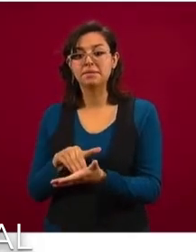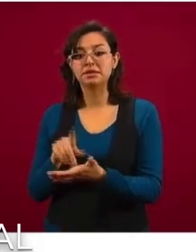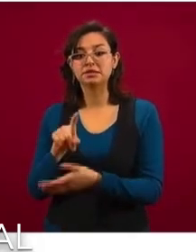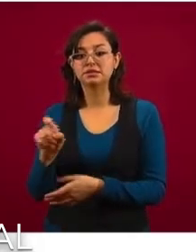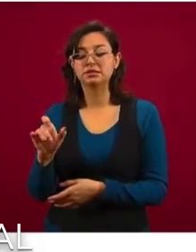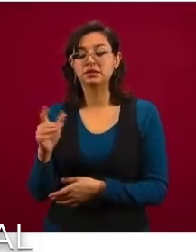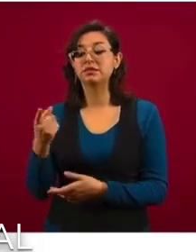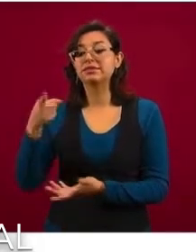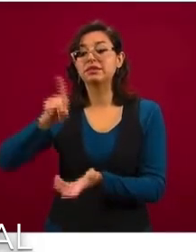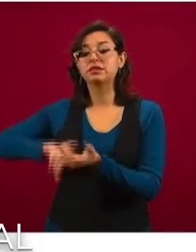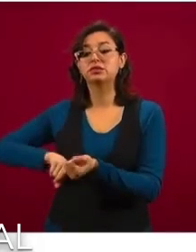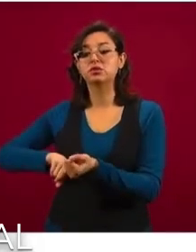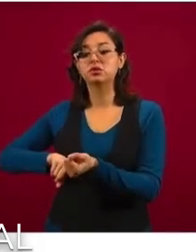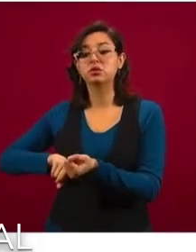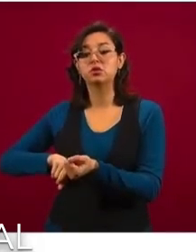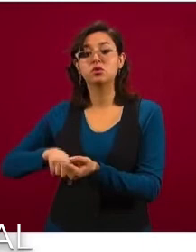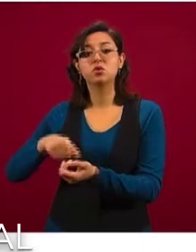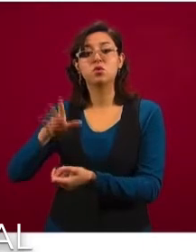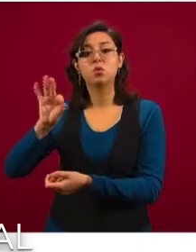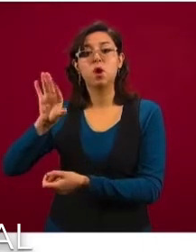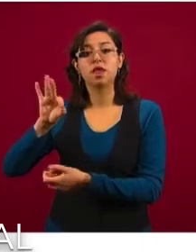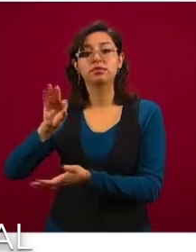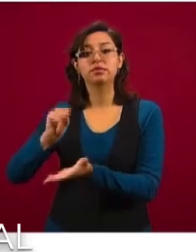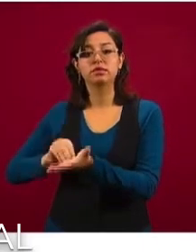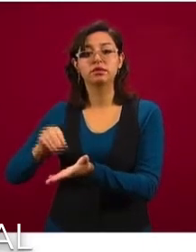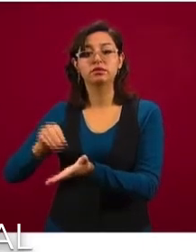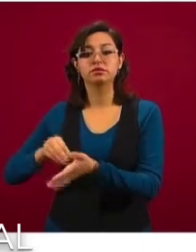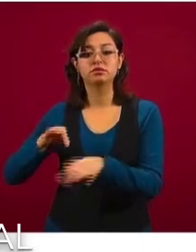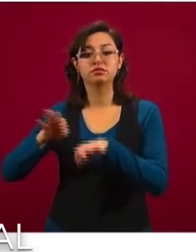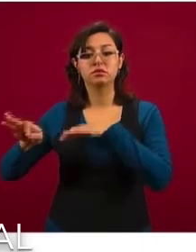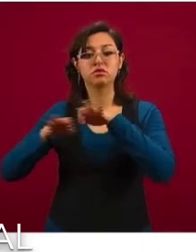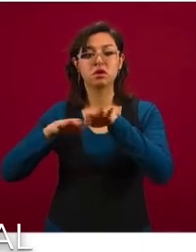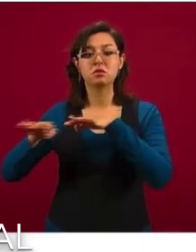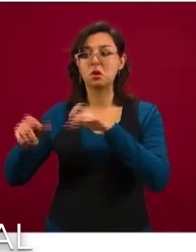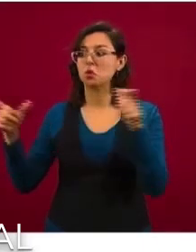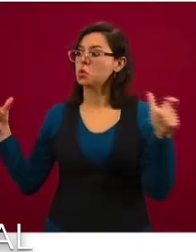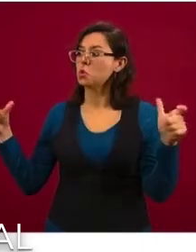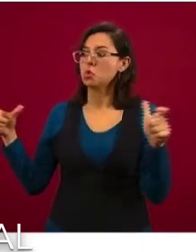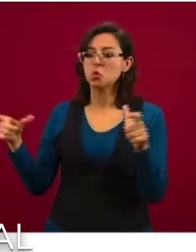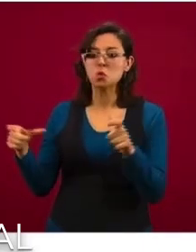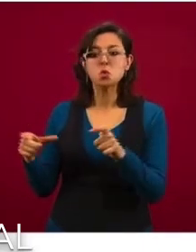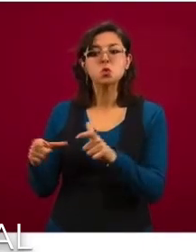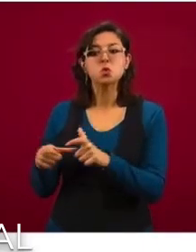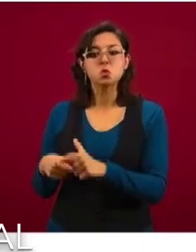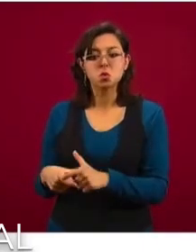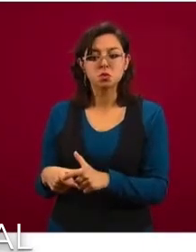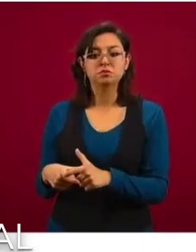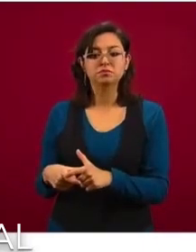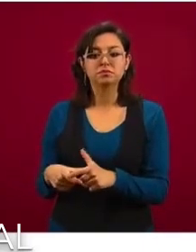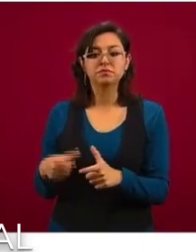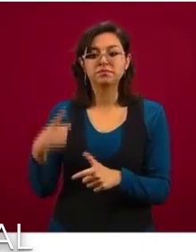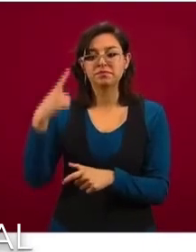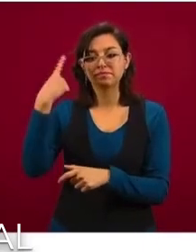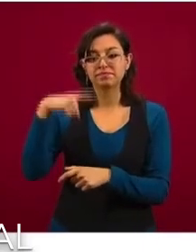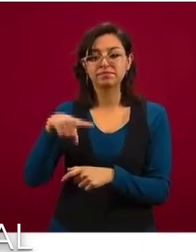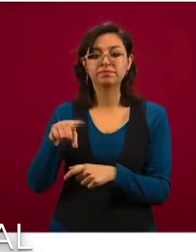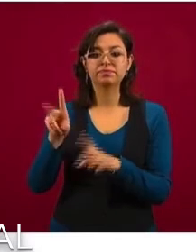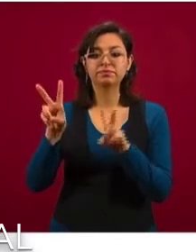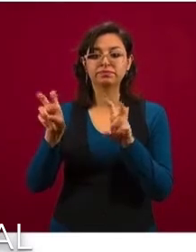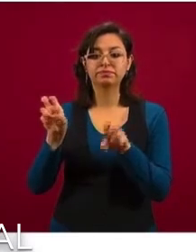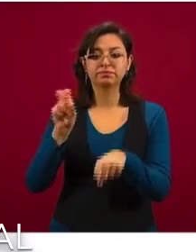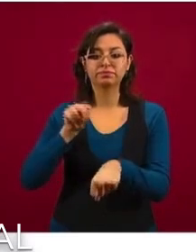con cuarenta en actividades ahora, digamos, para el apoyo médico.